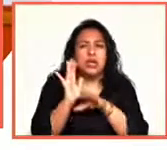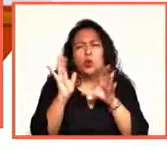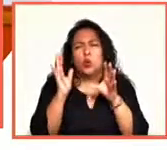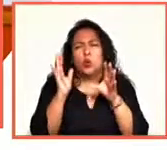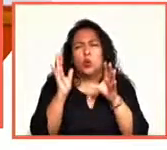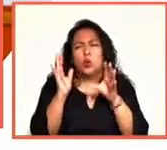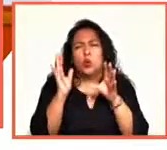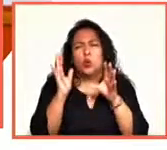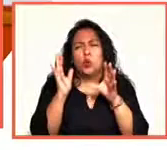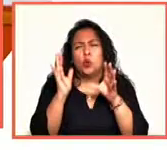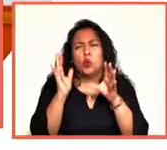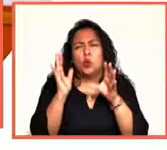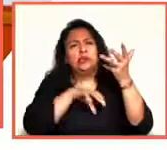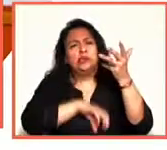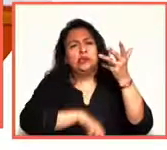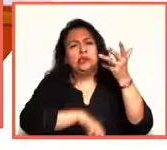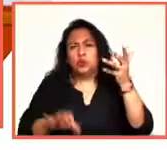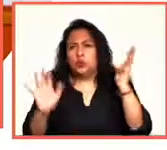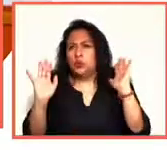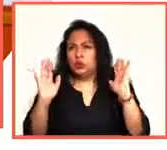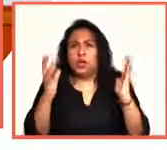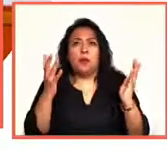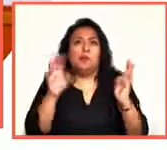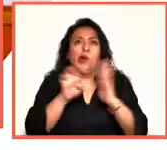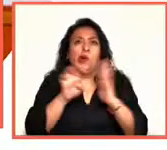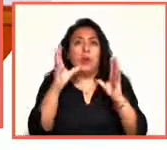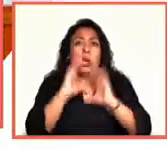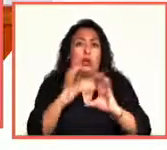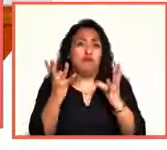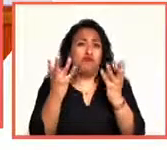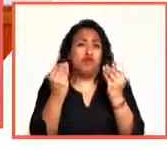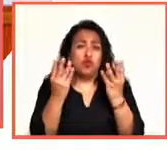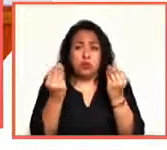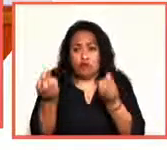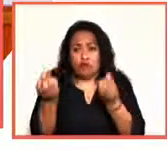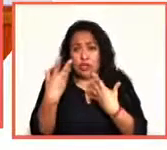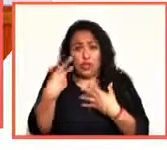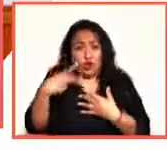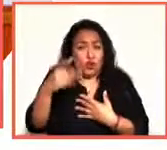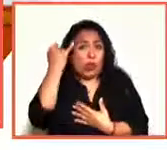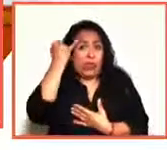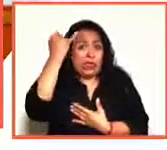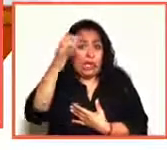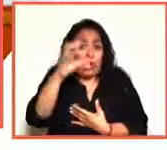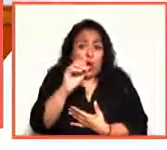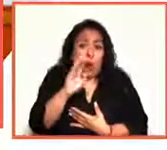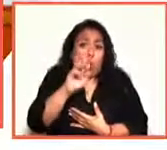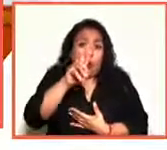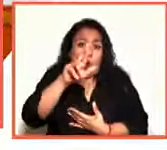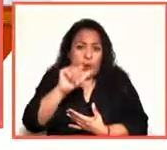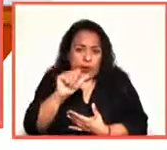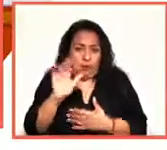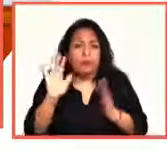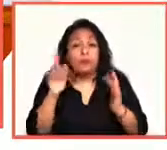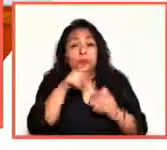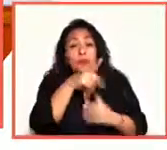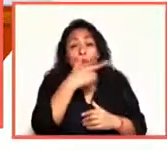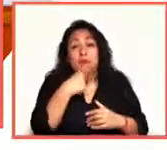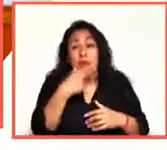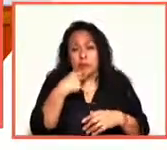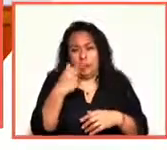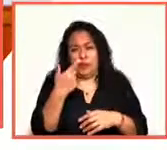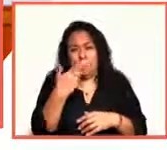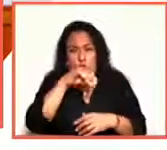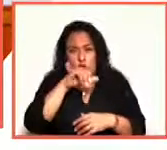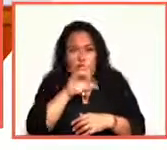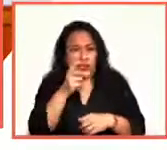películas o muchas canciones que nos han dado su obra. José Hernández publica diariamente su creación en su